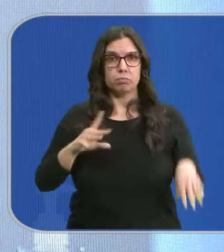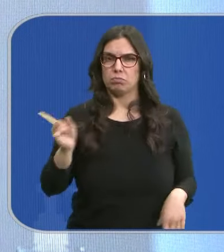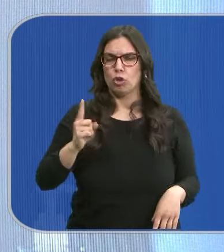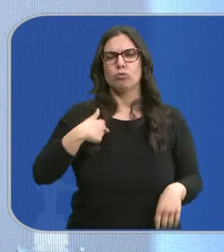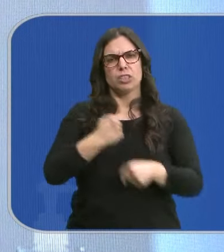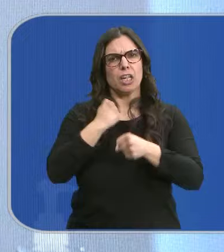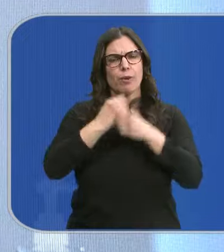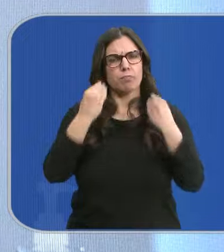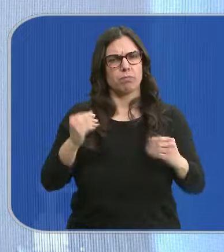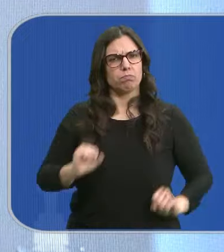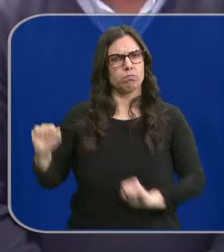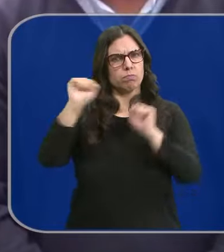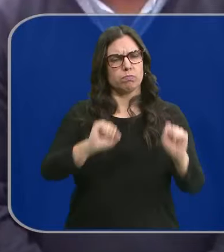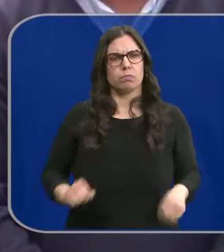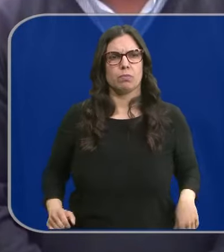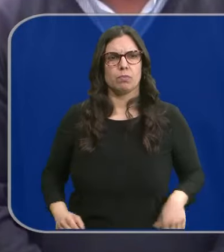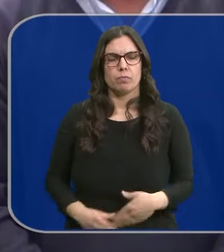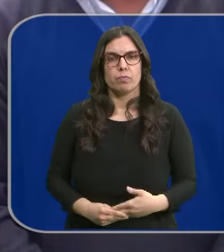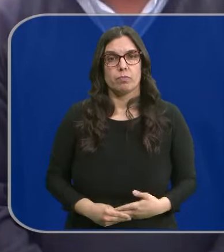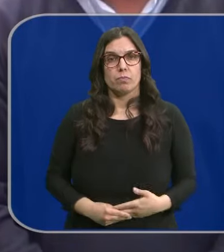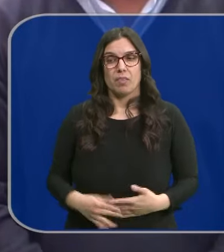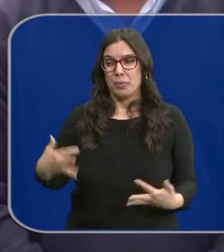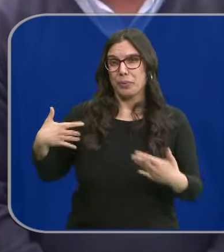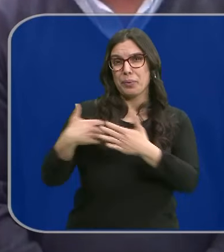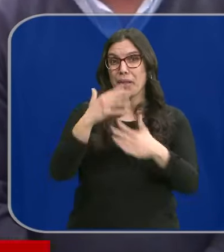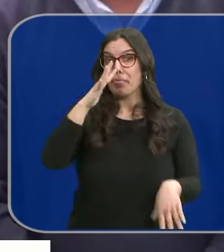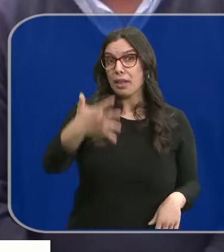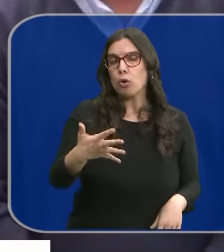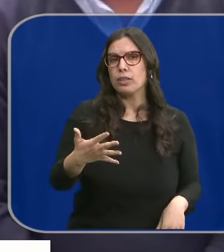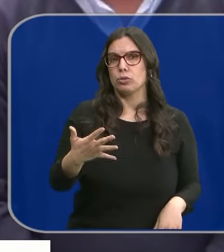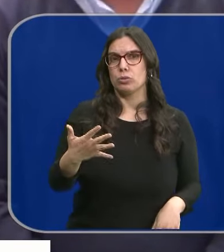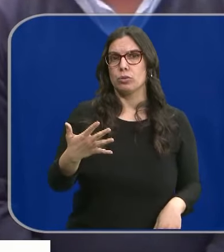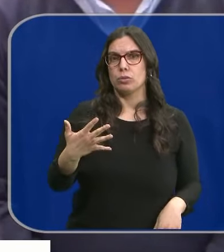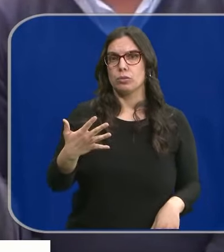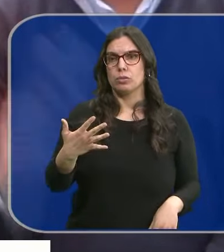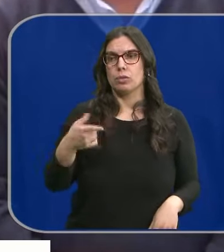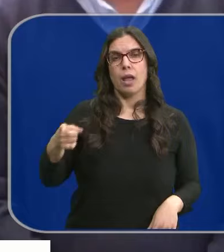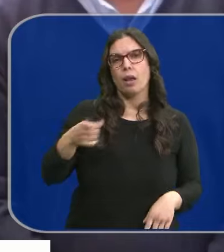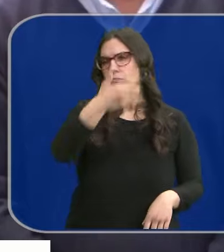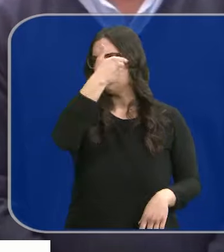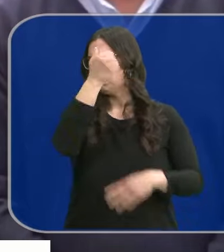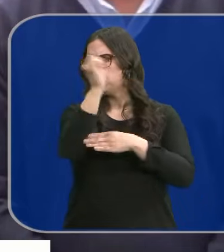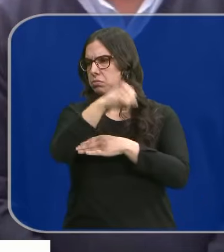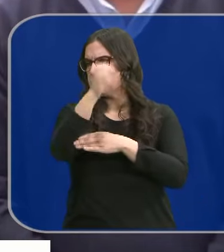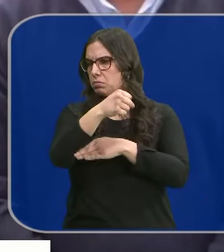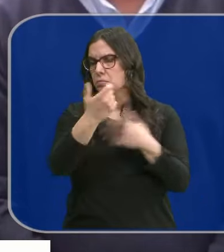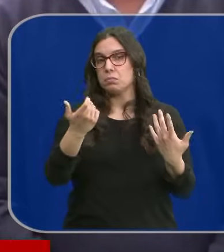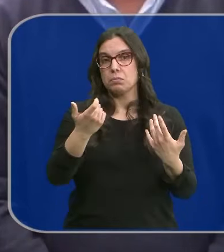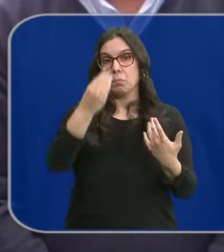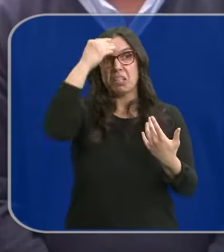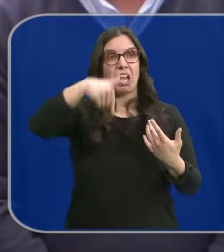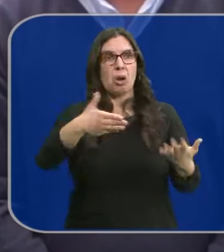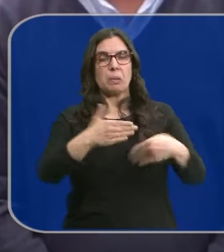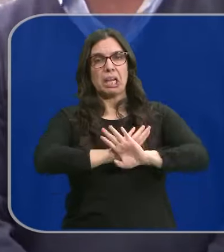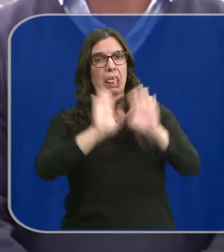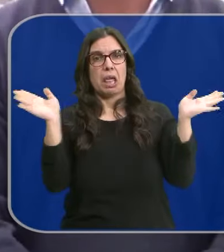y defiende su trabajo. Durante los últimos cinco años ha mirado para otro lado y ha considerado